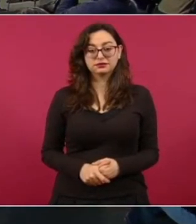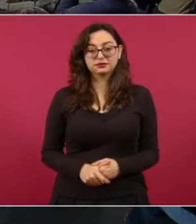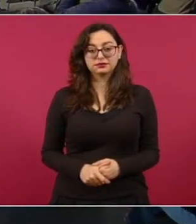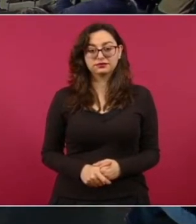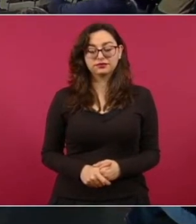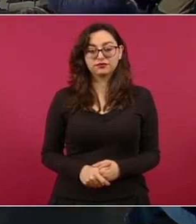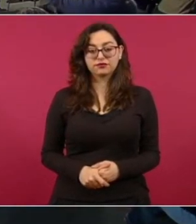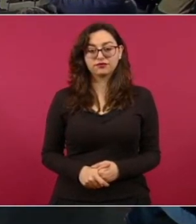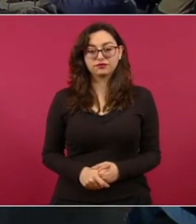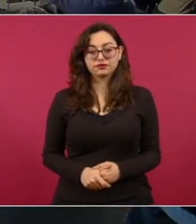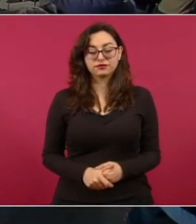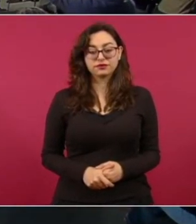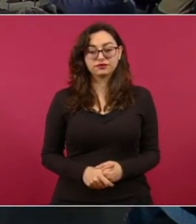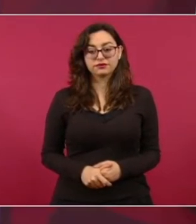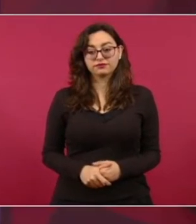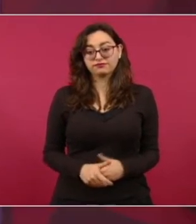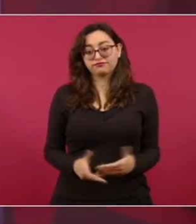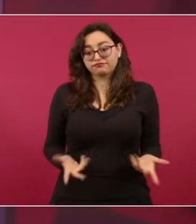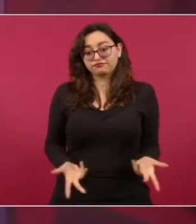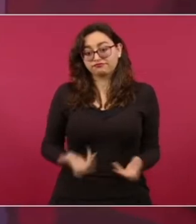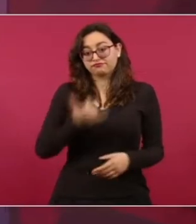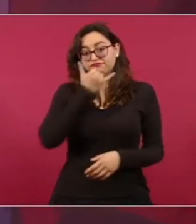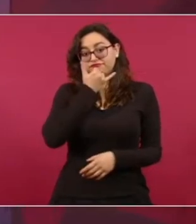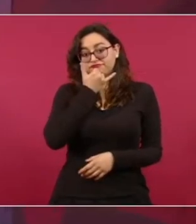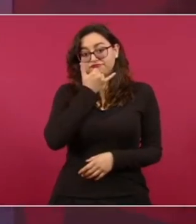este partido le daba dinero a García Luna.